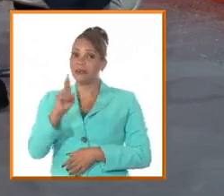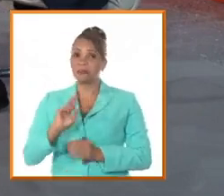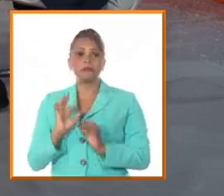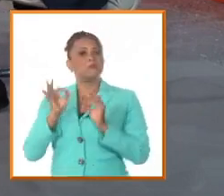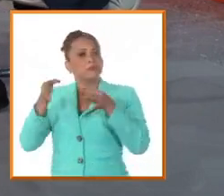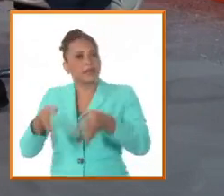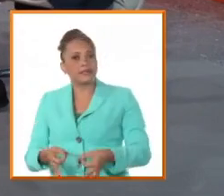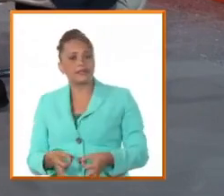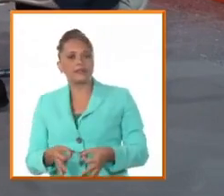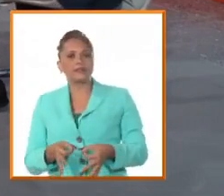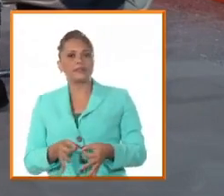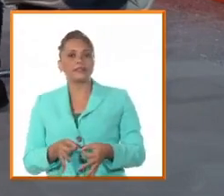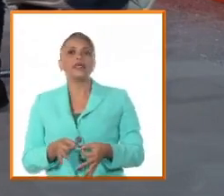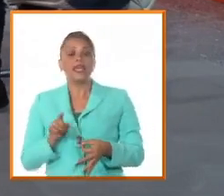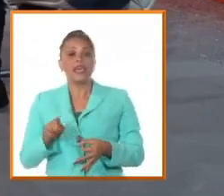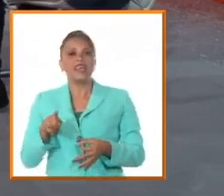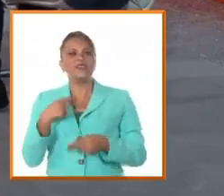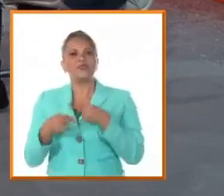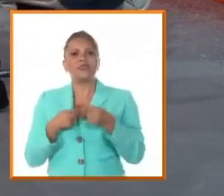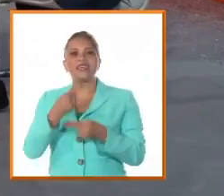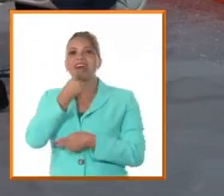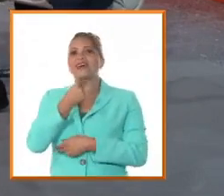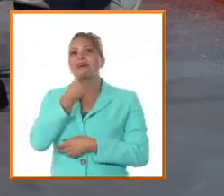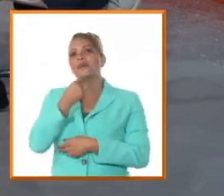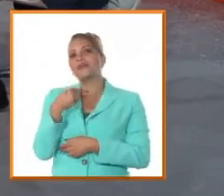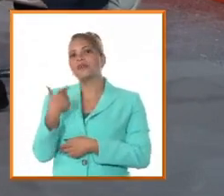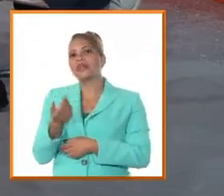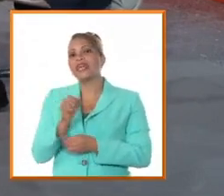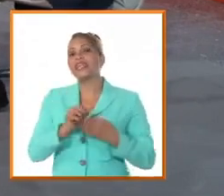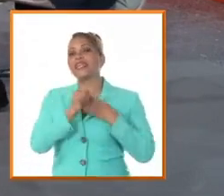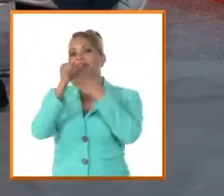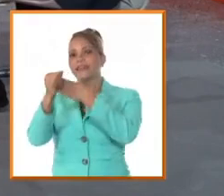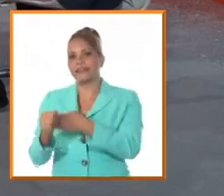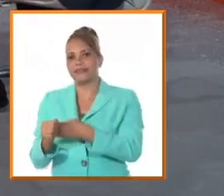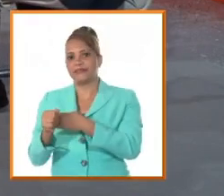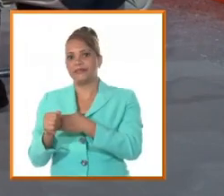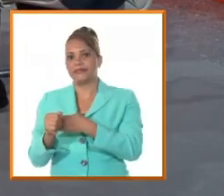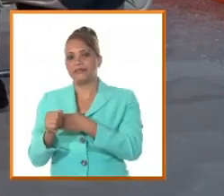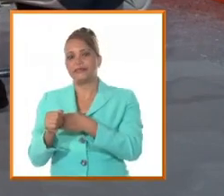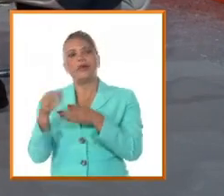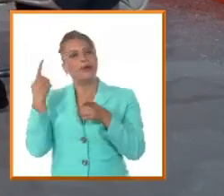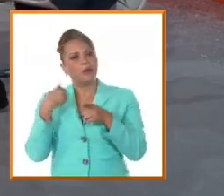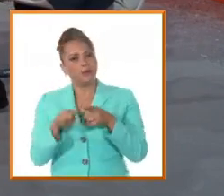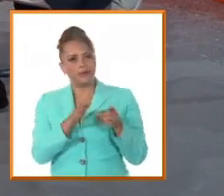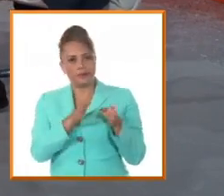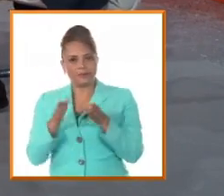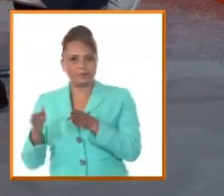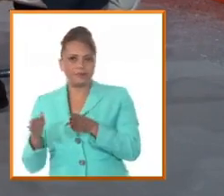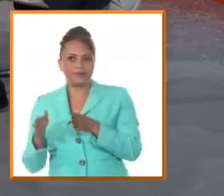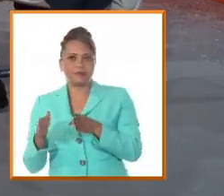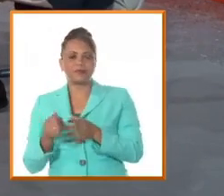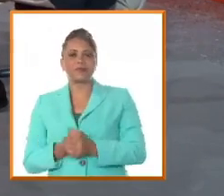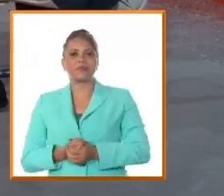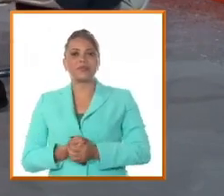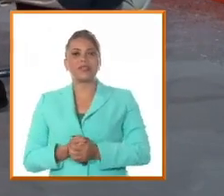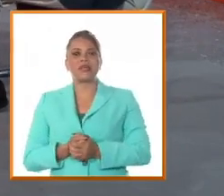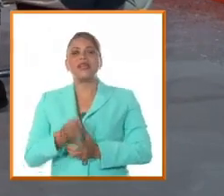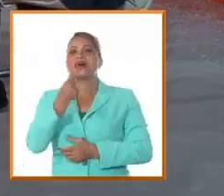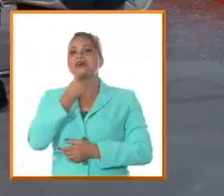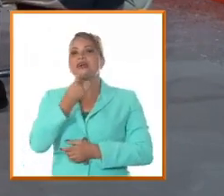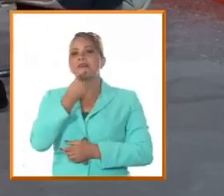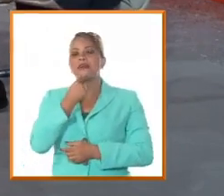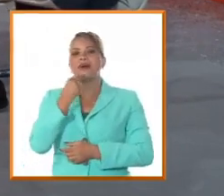esta eso ya coloca a Agra Montes de hecho de líder pero hay otras cosas su capacidad de